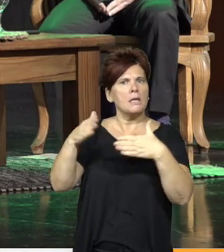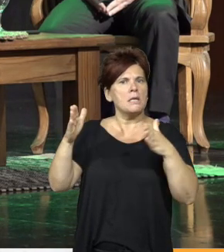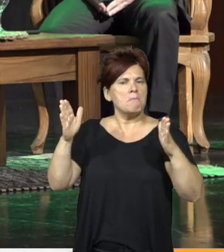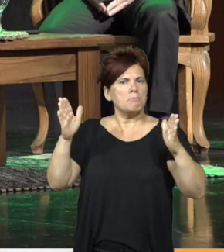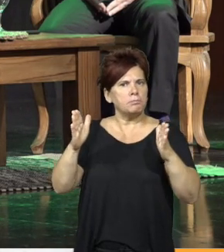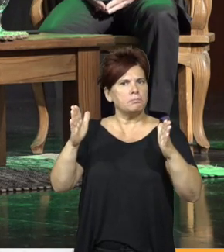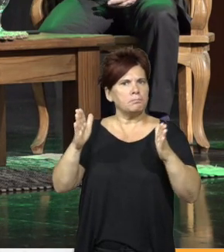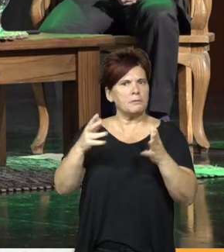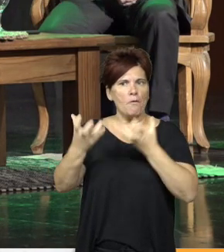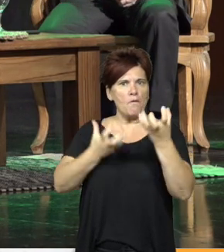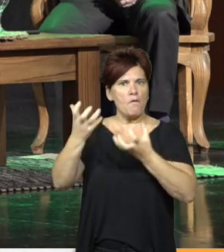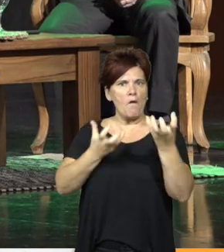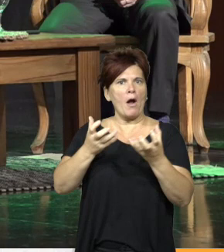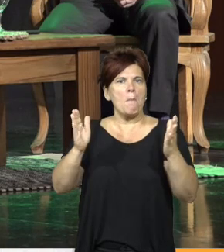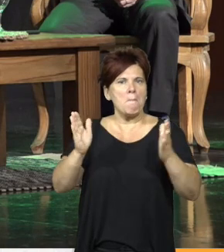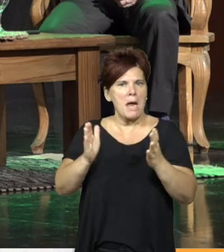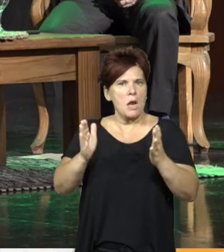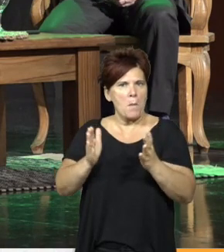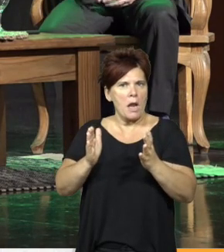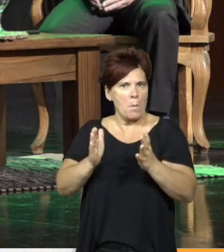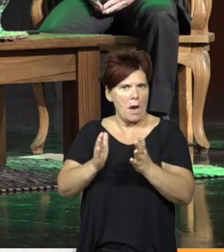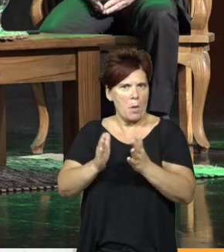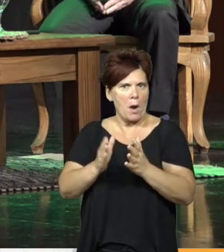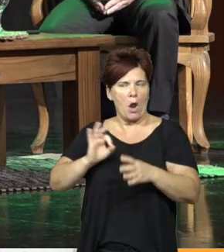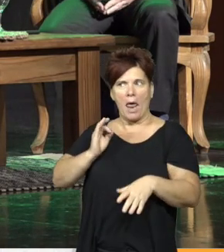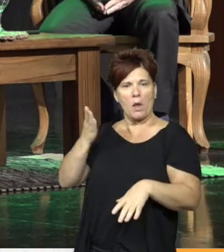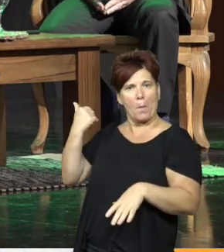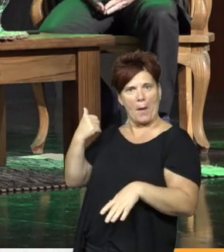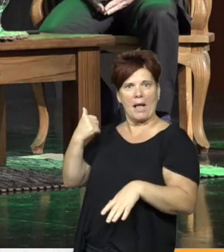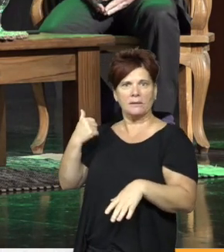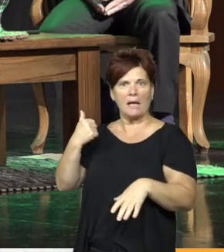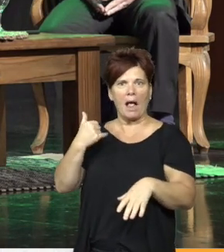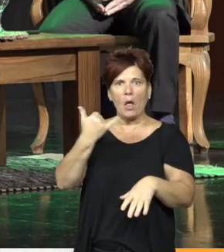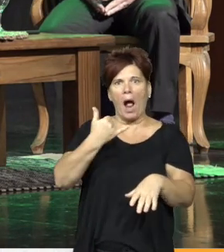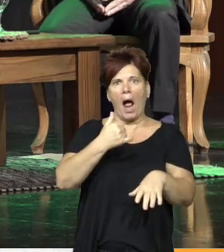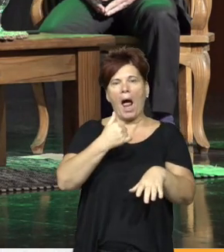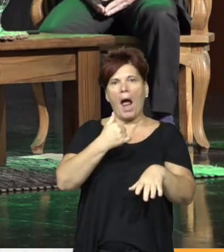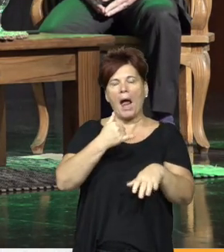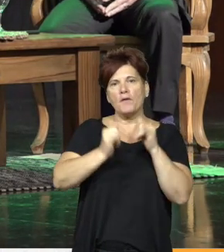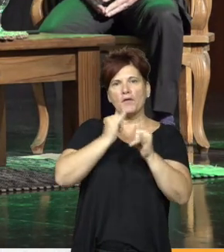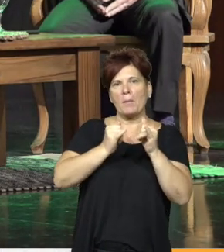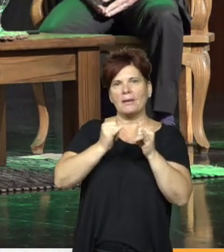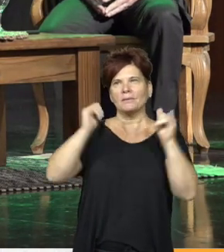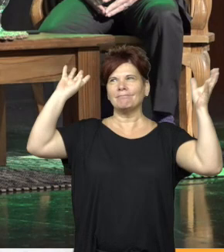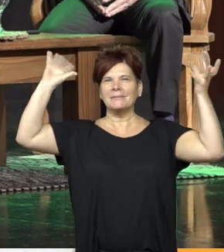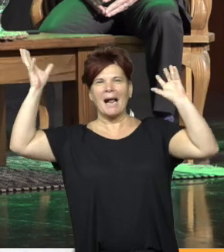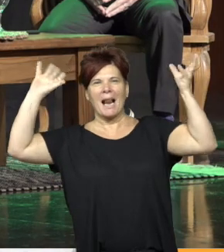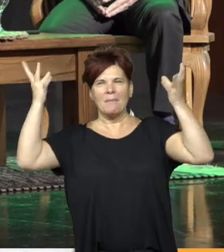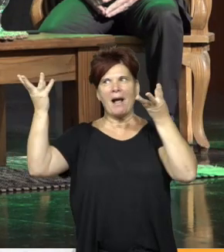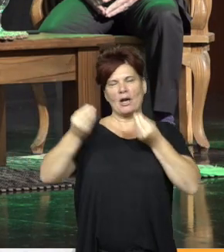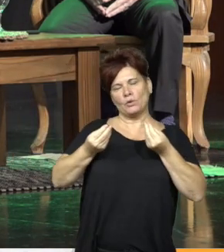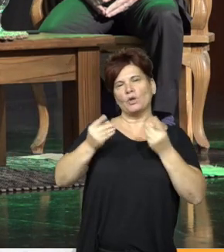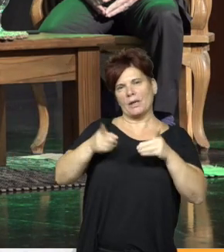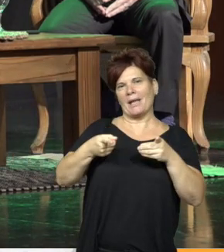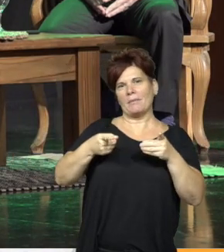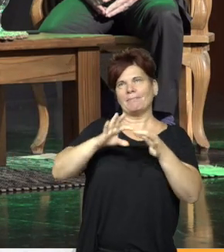el uso del fuego de hecho el año pasado tenemos contactaciones si bien el clima ayudó porque esto va de la mano con el clima la verdad que muchas